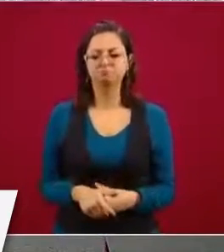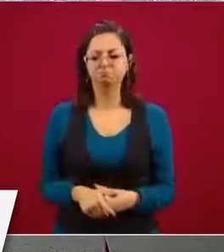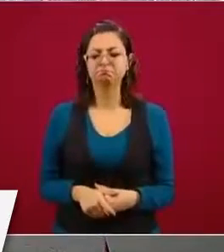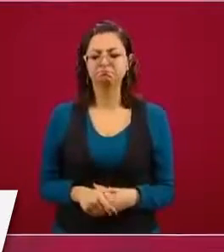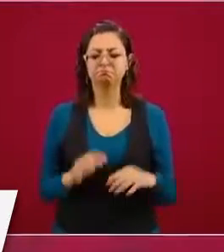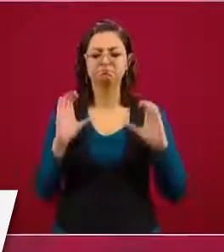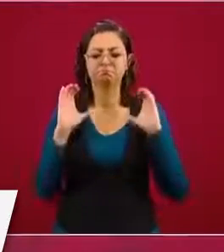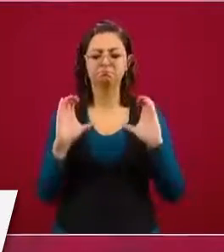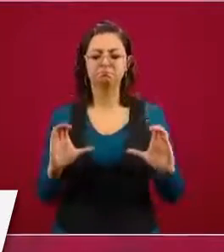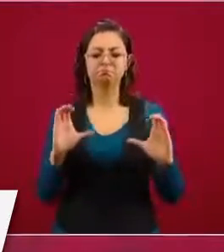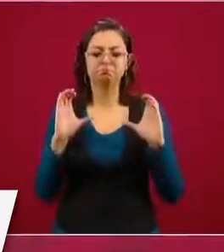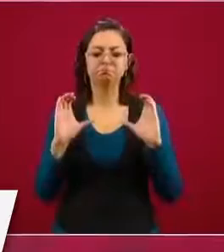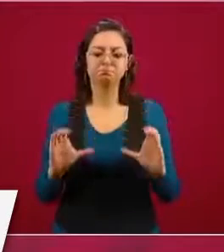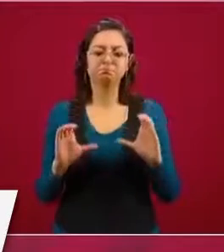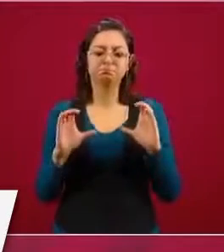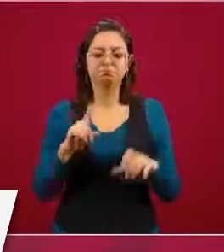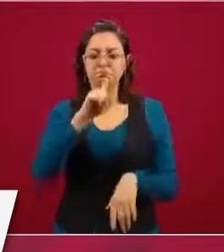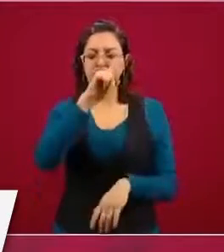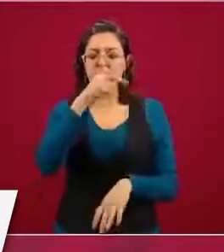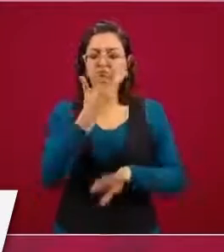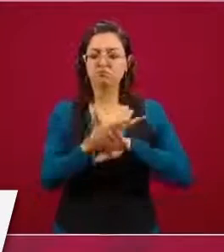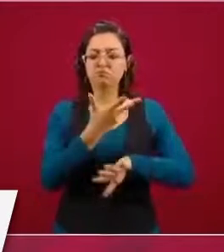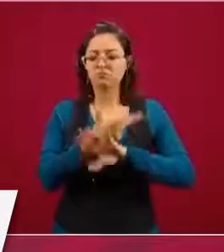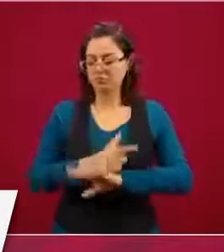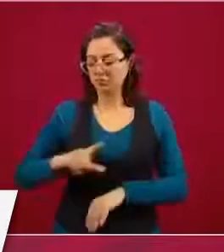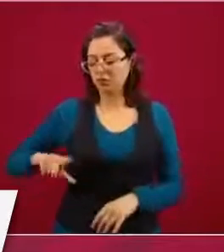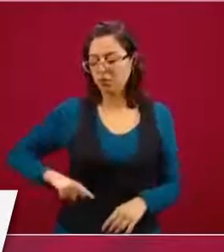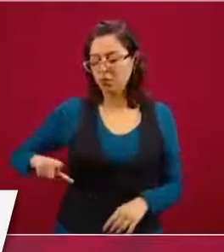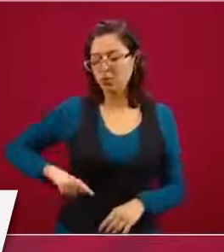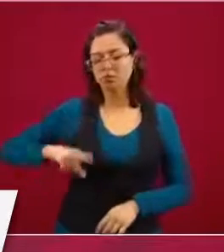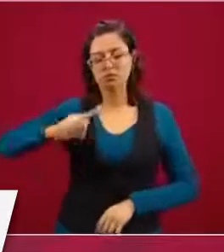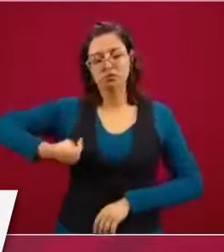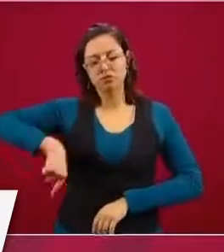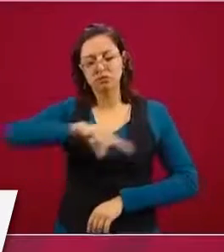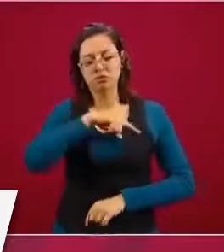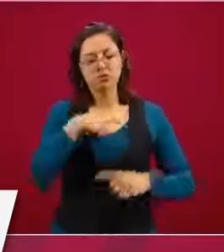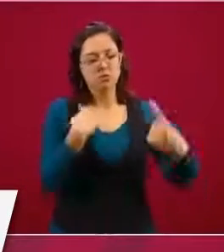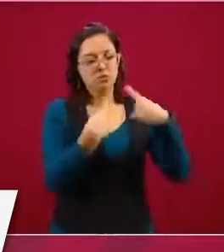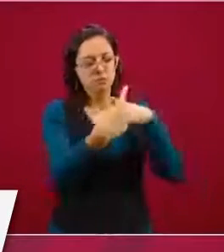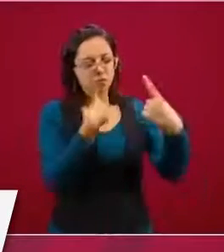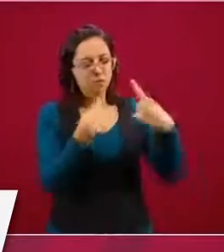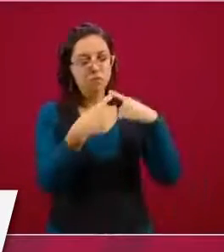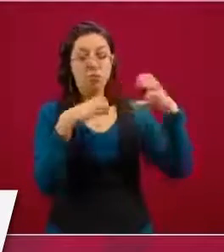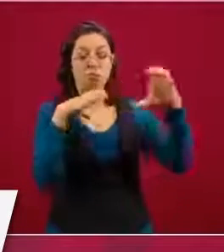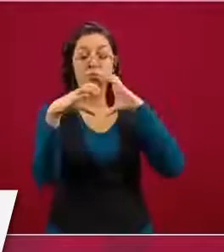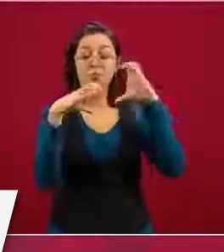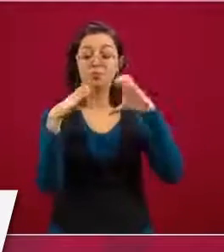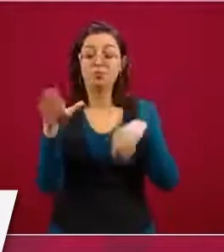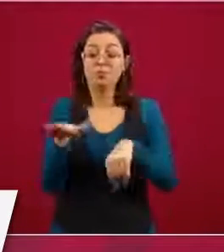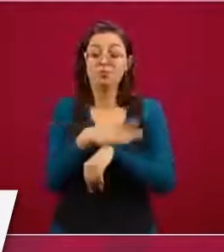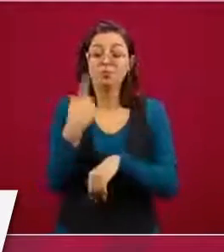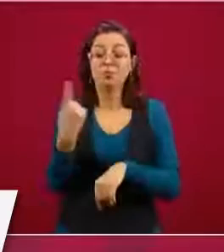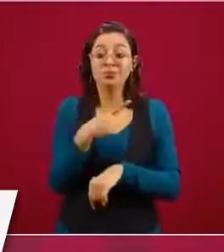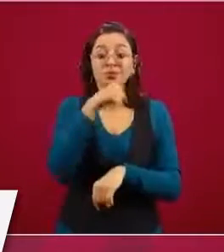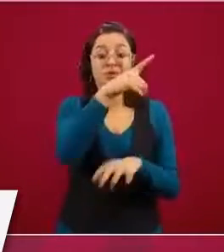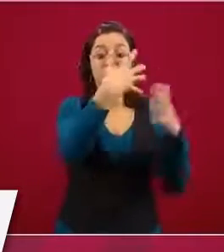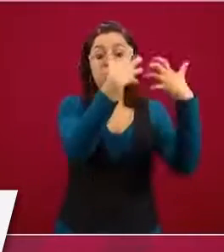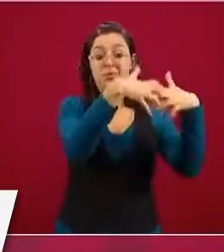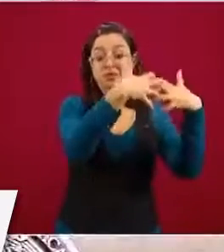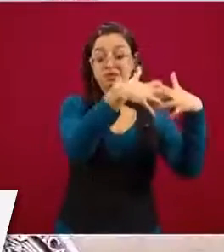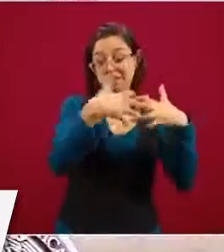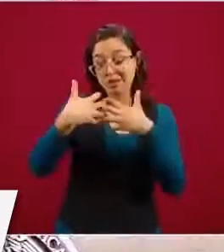estamos en comunicación con el gobierno de Estados Unidos, porque sí son cadenas productivas